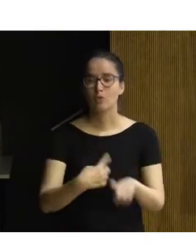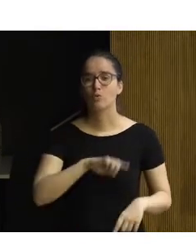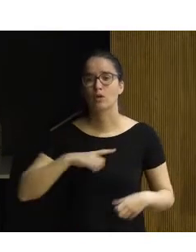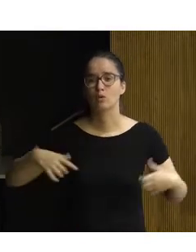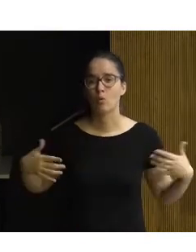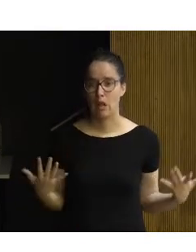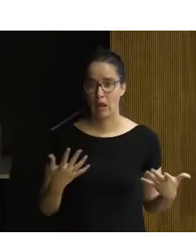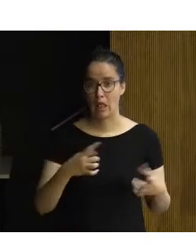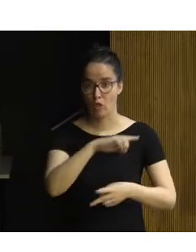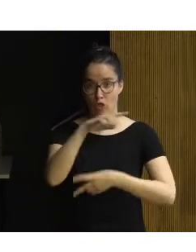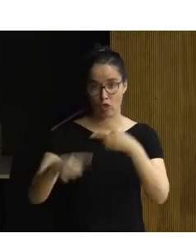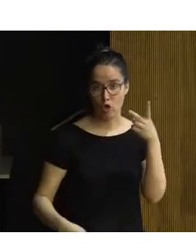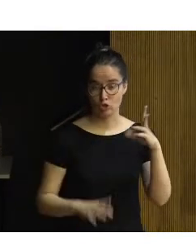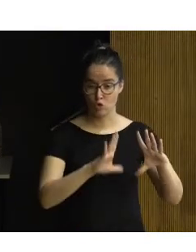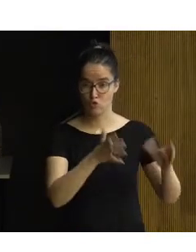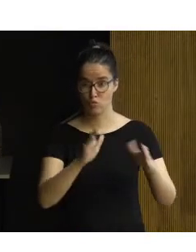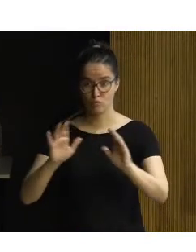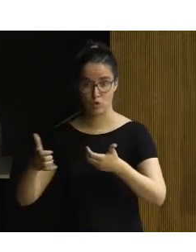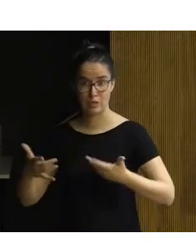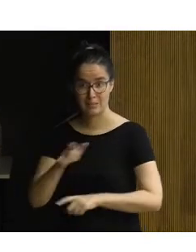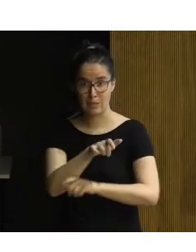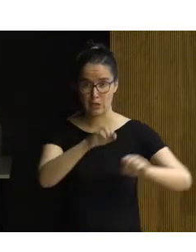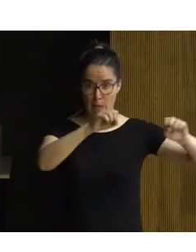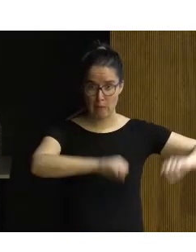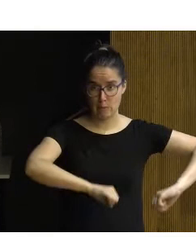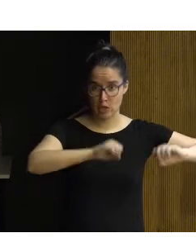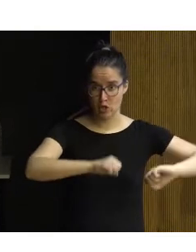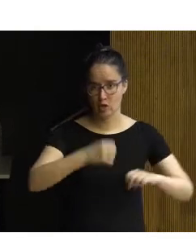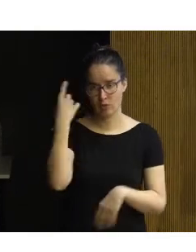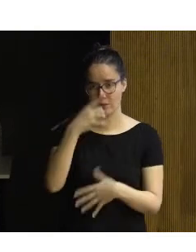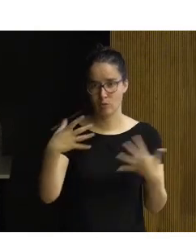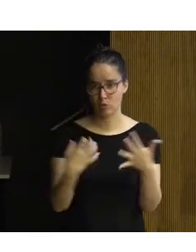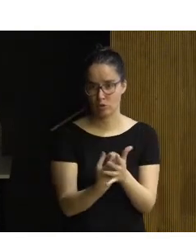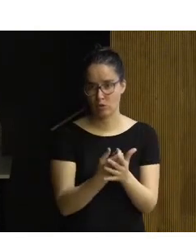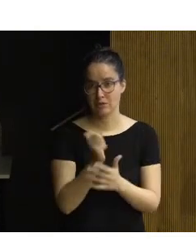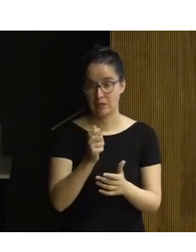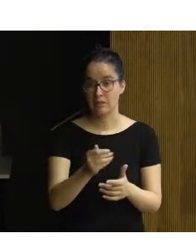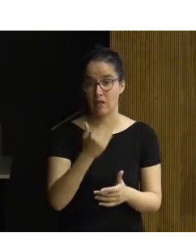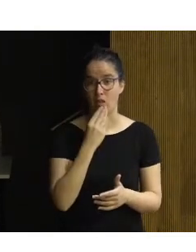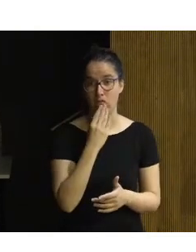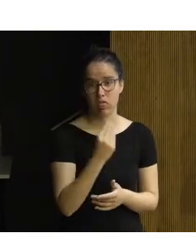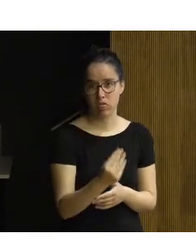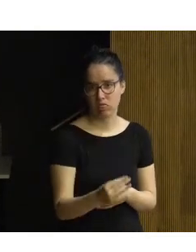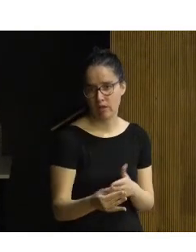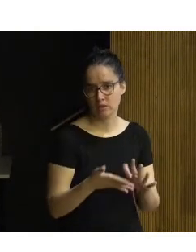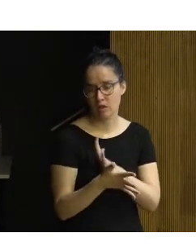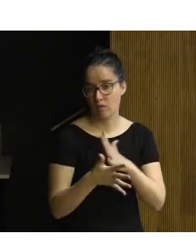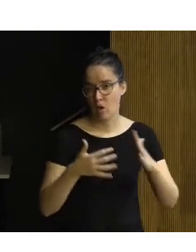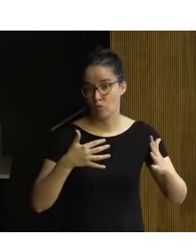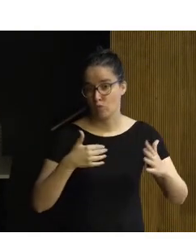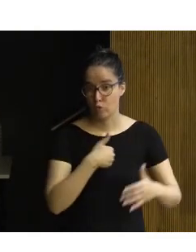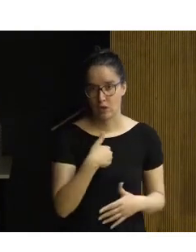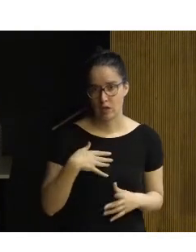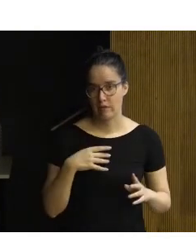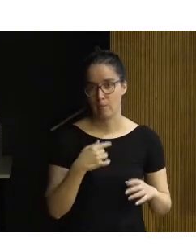han sido eso. Sus dos grandes colectivos son las personas mayores, que como sabemos todos aquí, a medida que avanzas en la edad vas perdiendo funcionalidad,